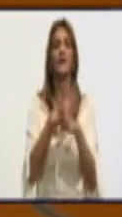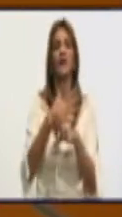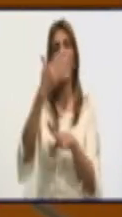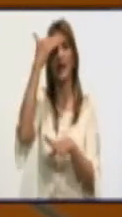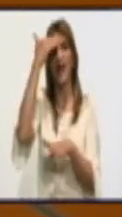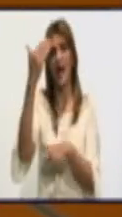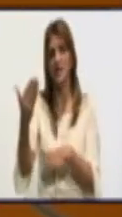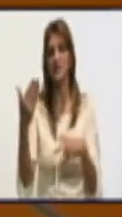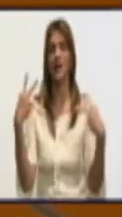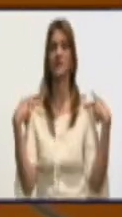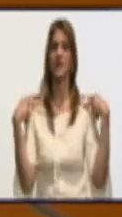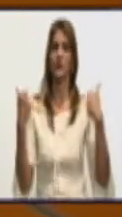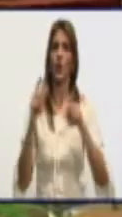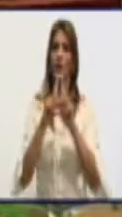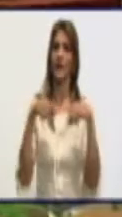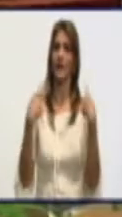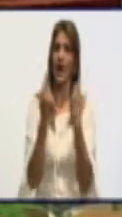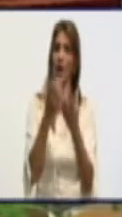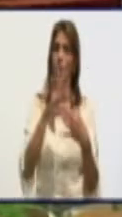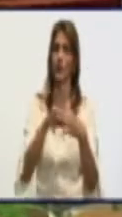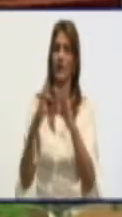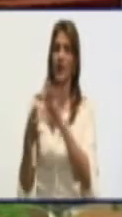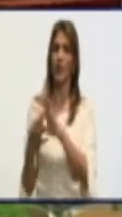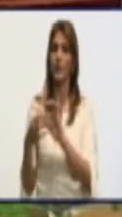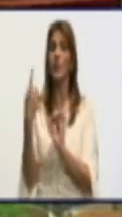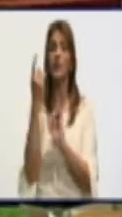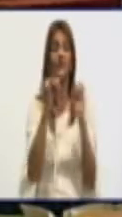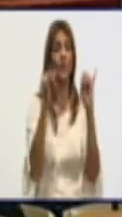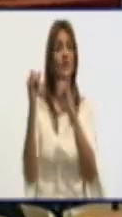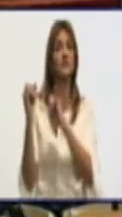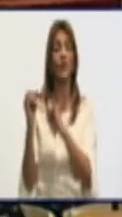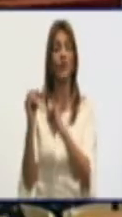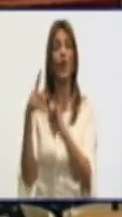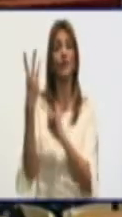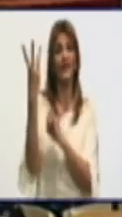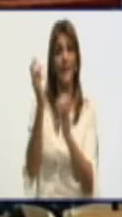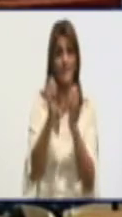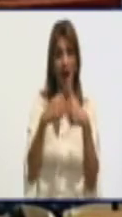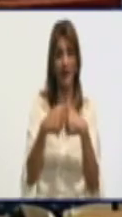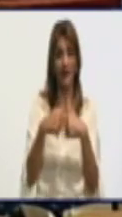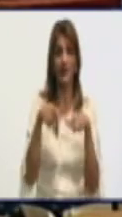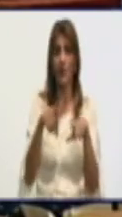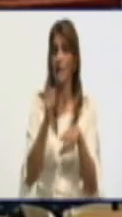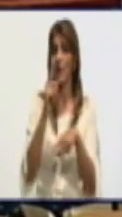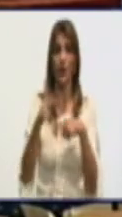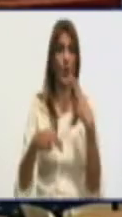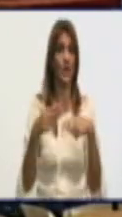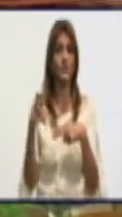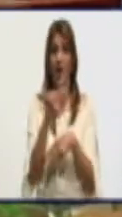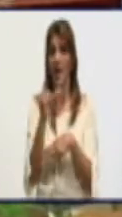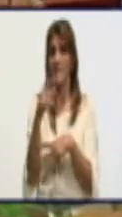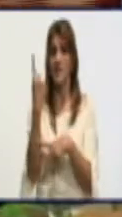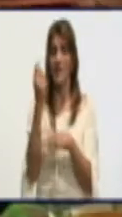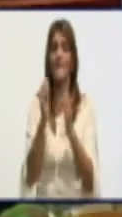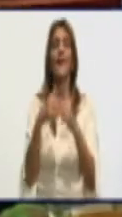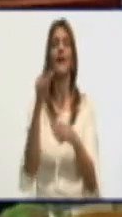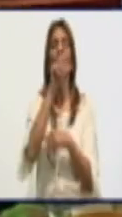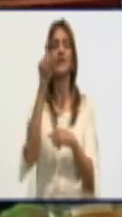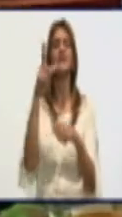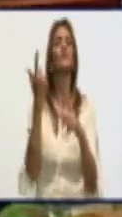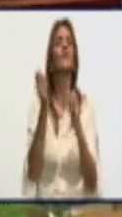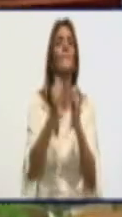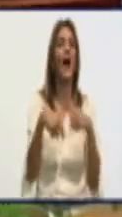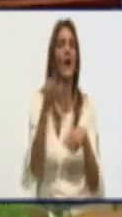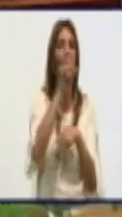habernos acompañado en este programa. Un dato para finalizar, los tres panes que le enseñé no fueron hechos en la misma panadería, son de panaderías